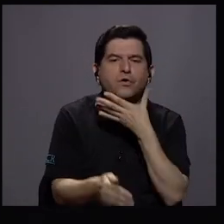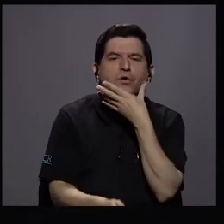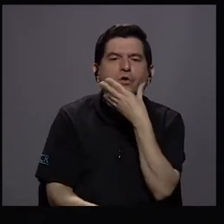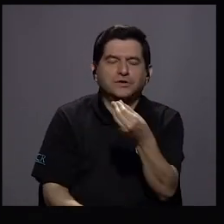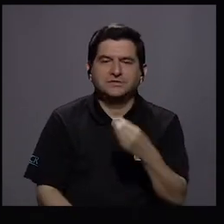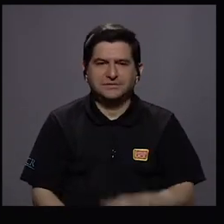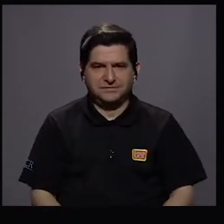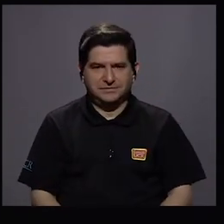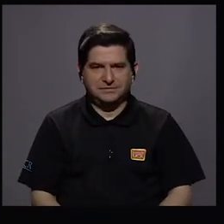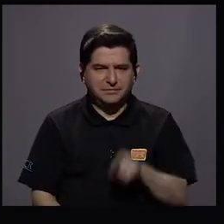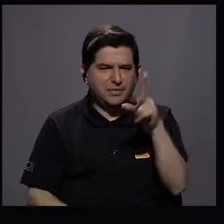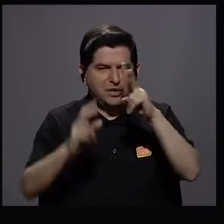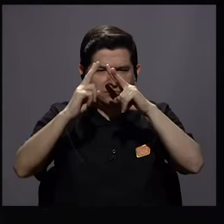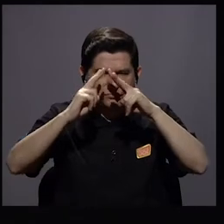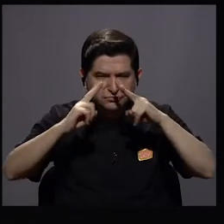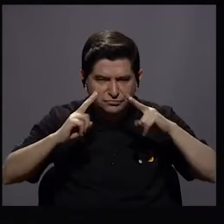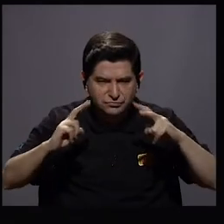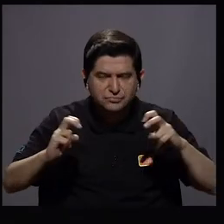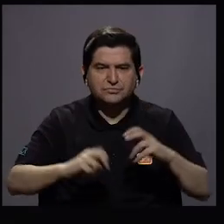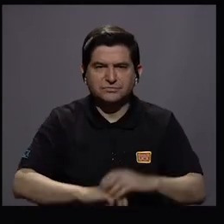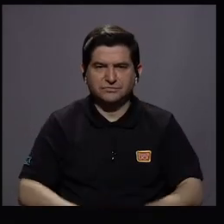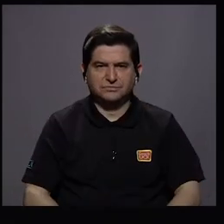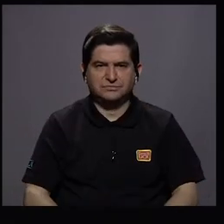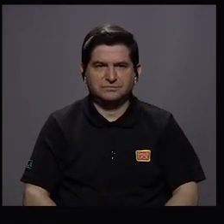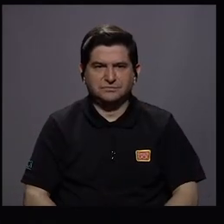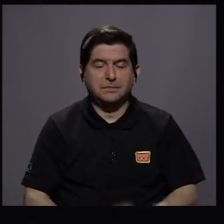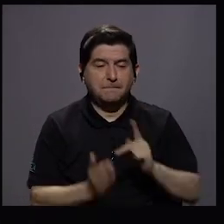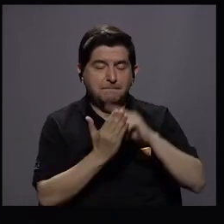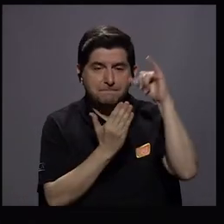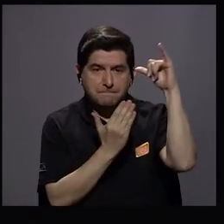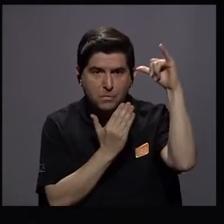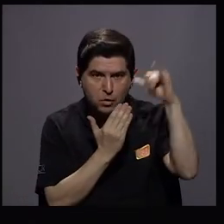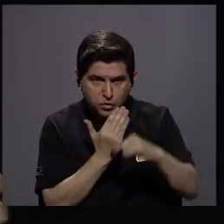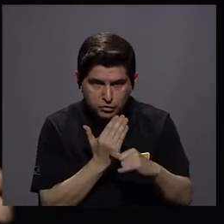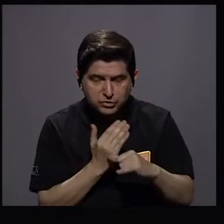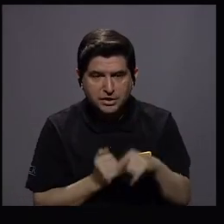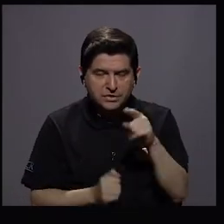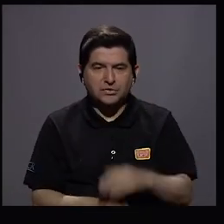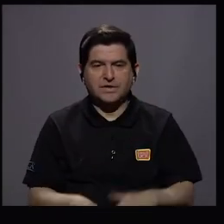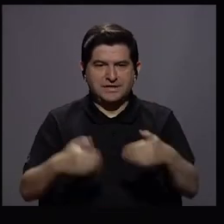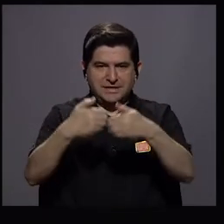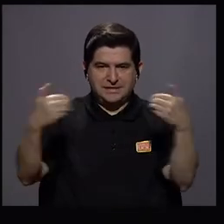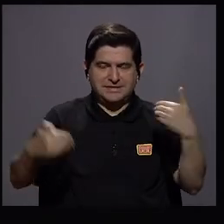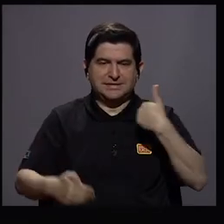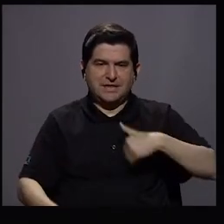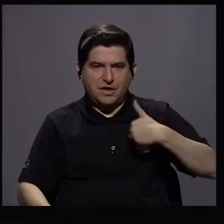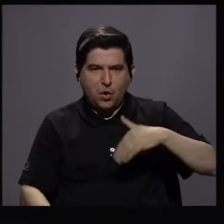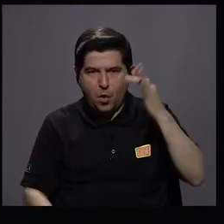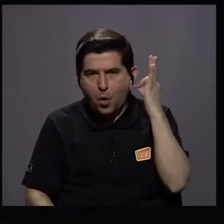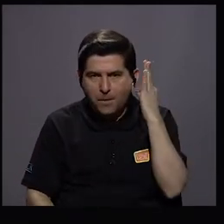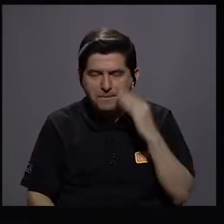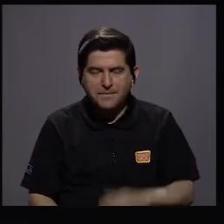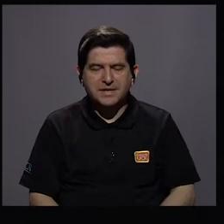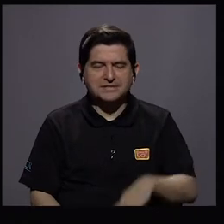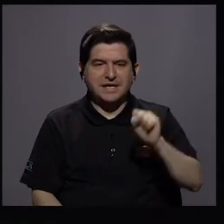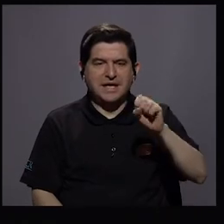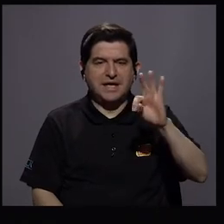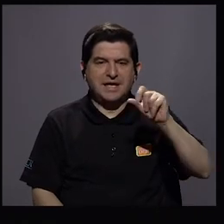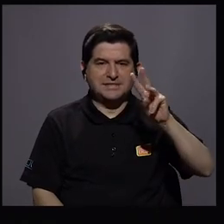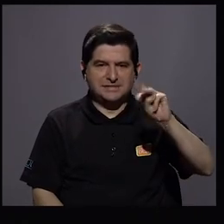donde se va a analizar el proyecto en esa brecha entre hombres y mujeres en la SISTEM.